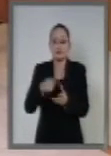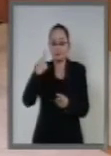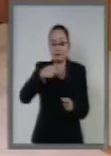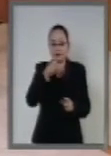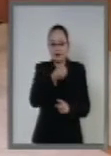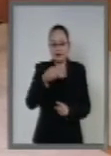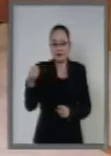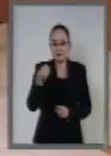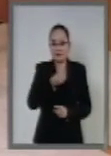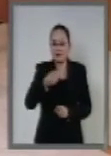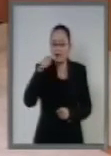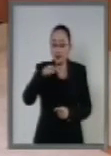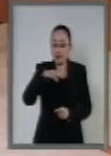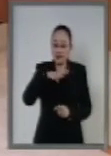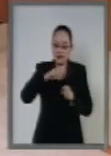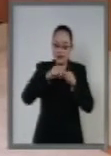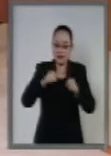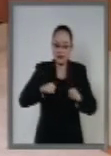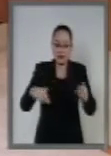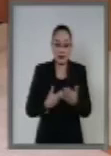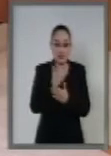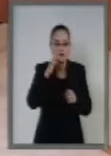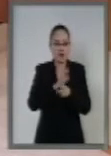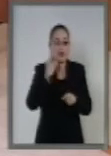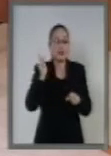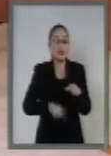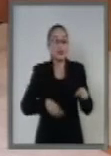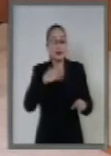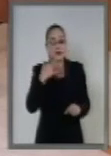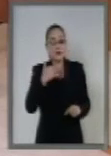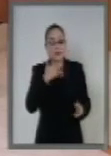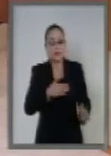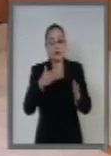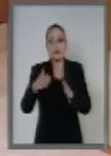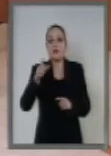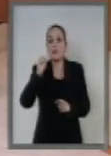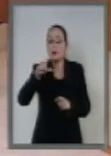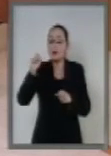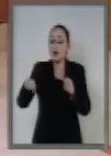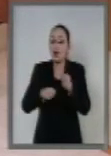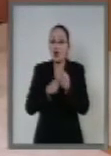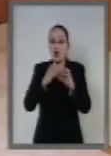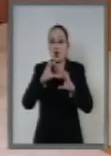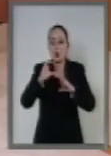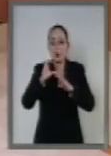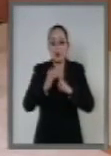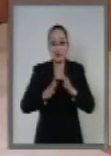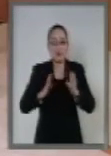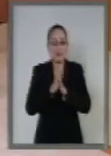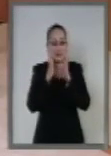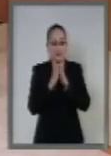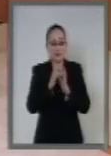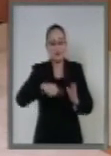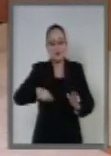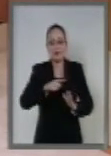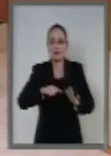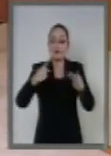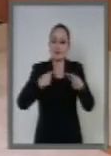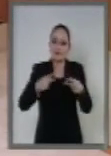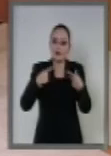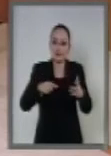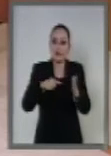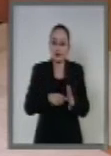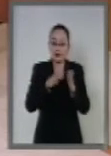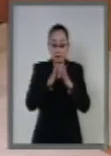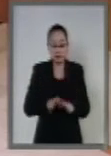Sistema Nacional Anticorrupción, así como para fortalecer al Comité de Participación Ciudadana, se considera conveniente que